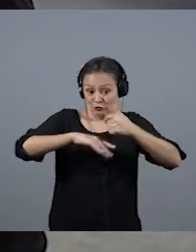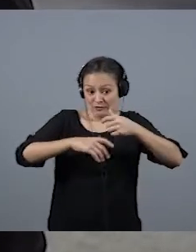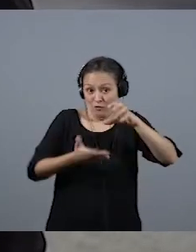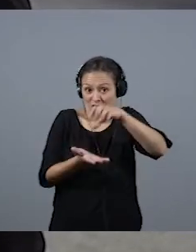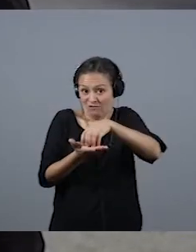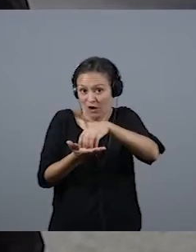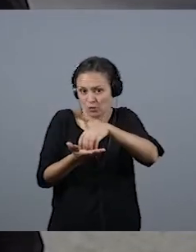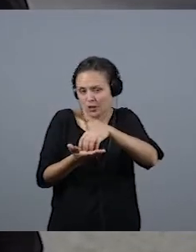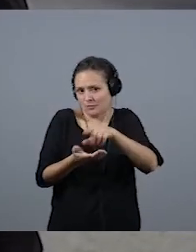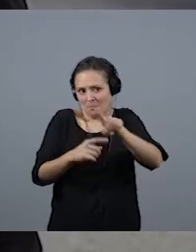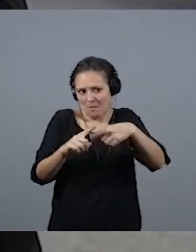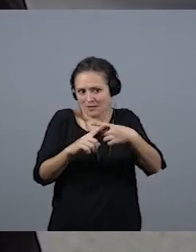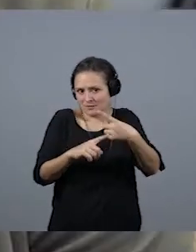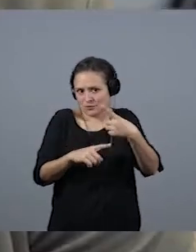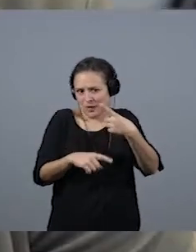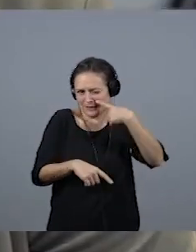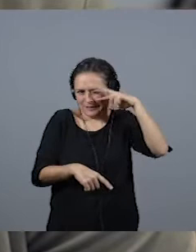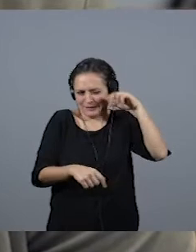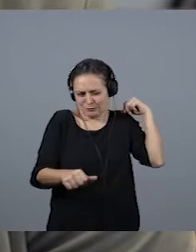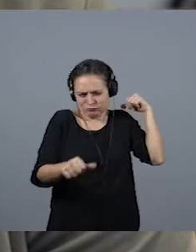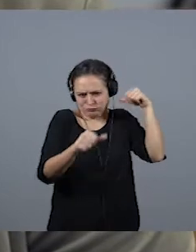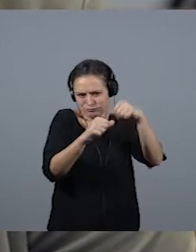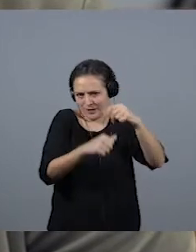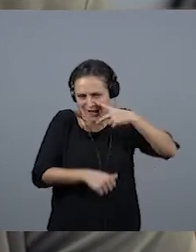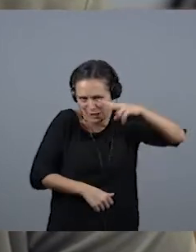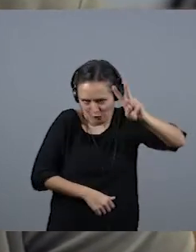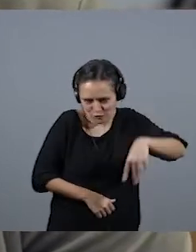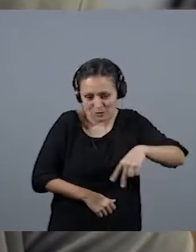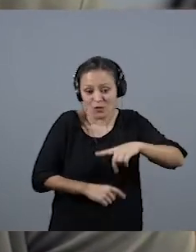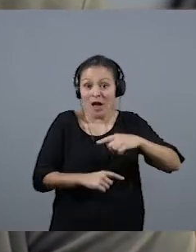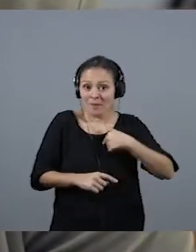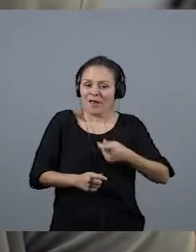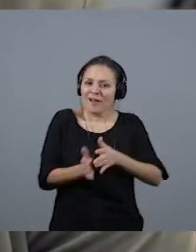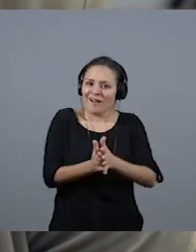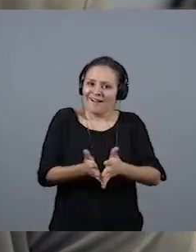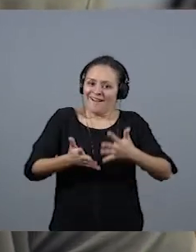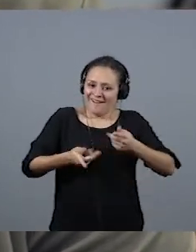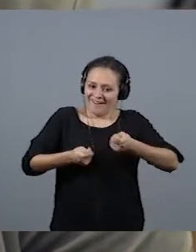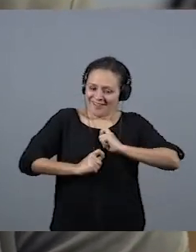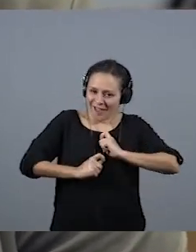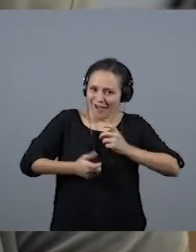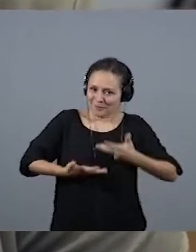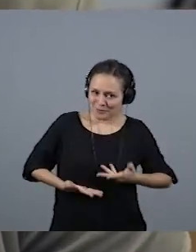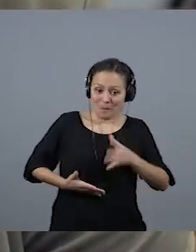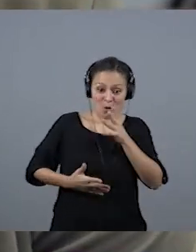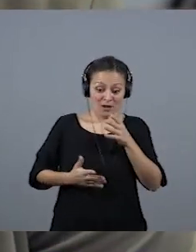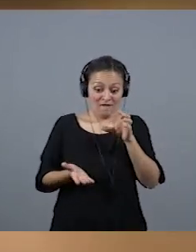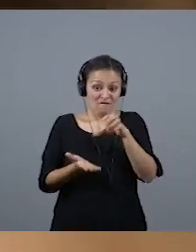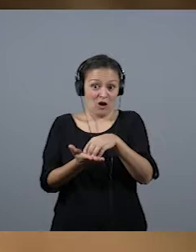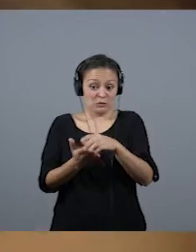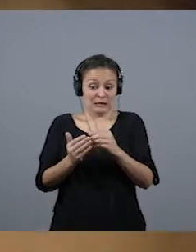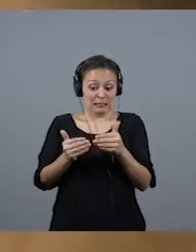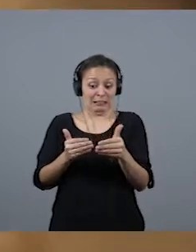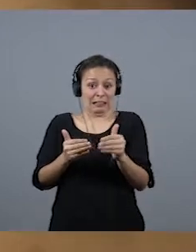es más que reconocido su trayectoria. Que me alienta, porque esta facultad va a comenzar. Y bueno, me